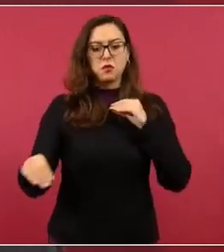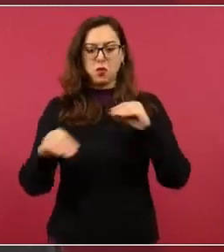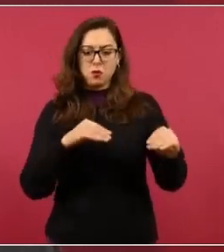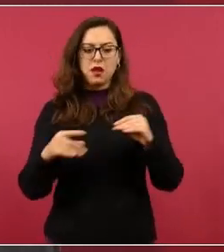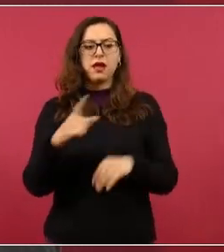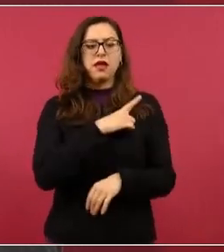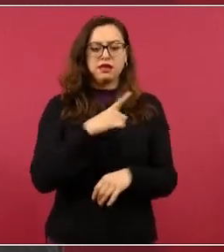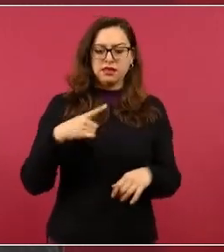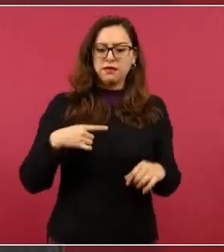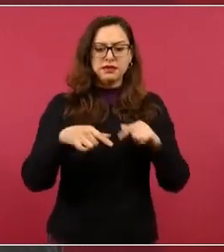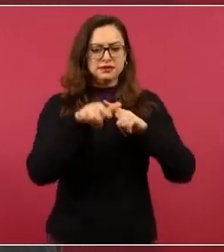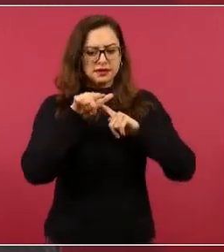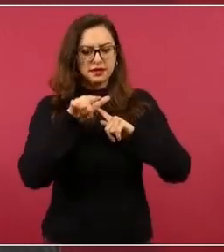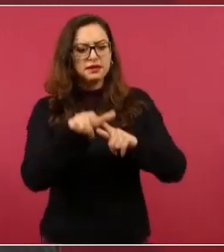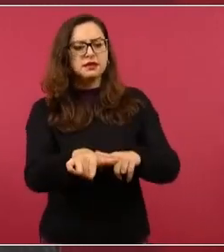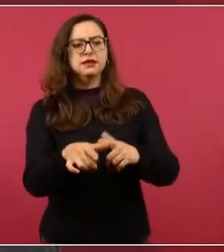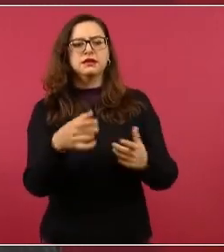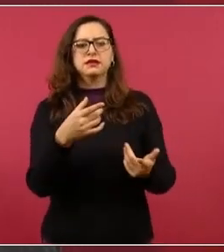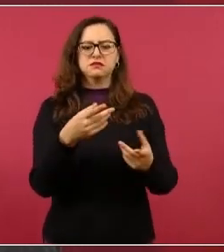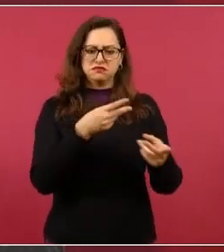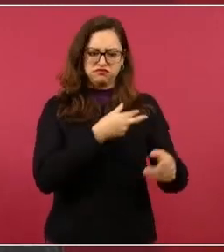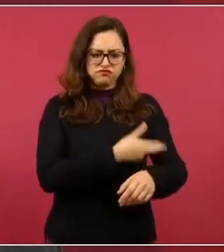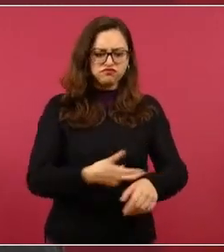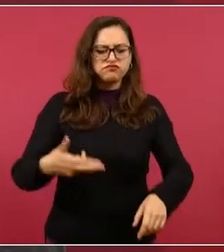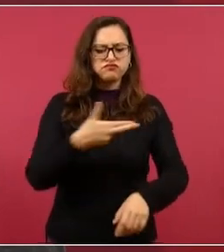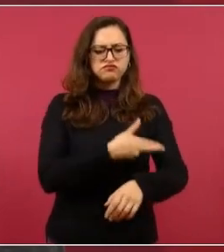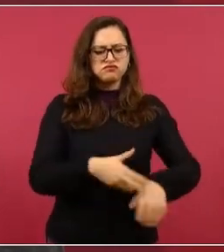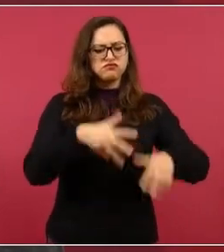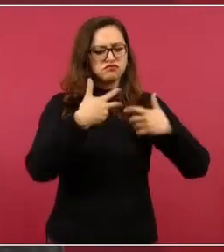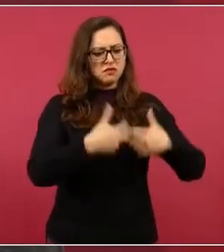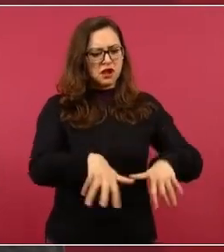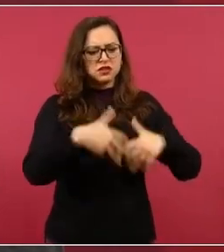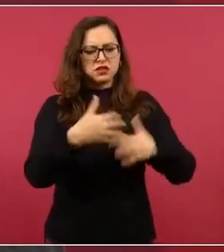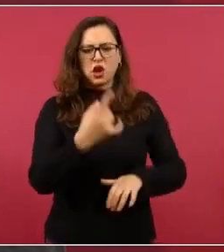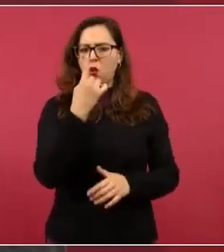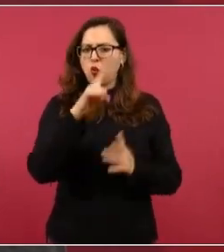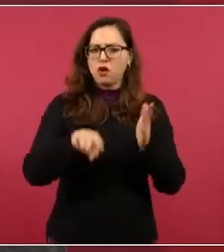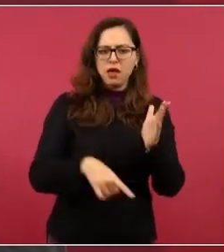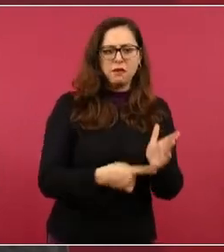y otra marcha.